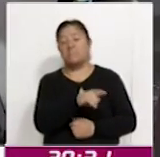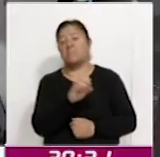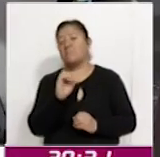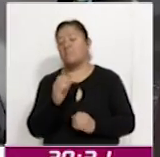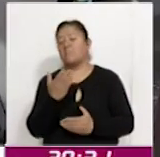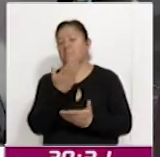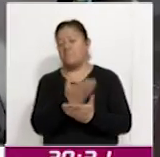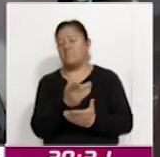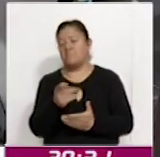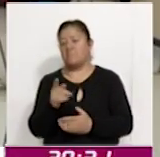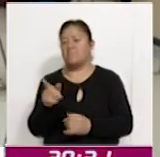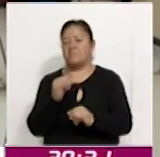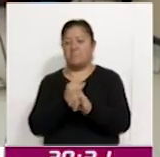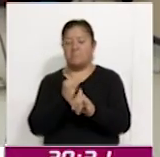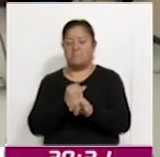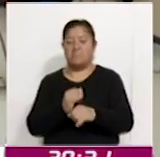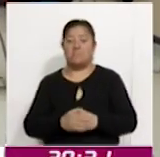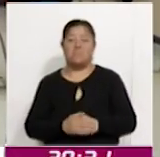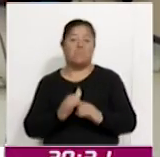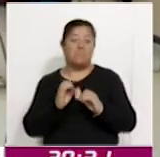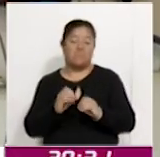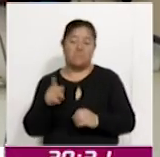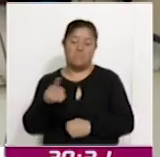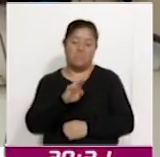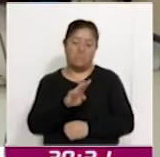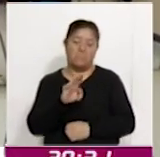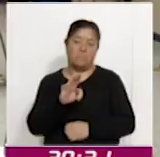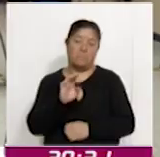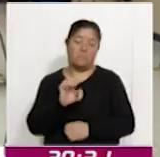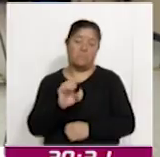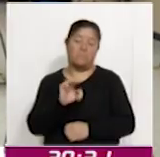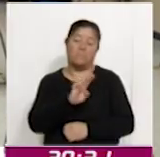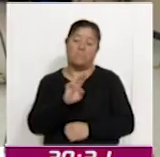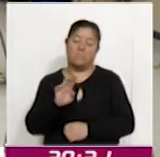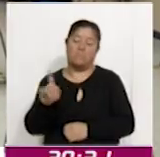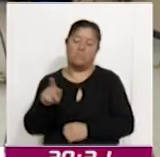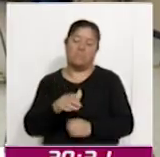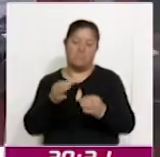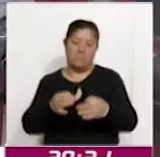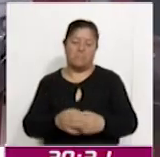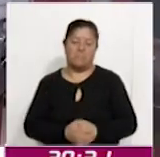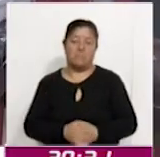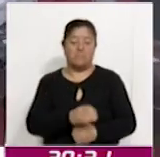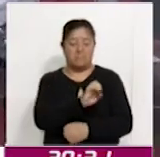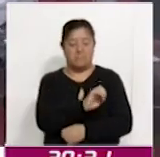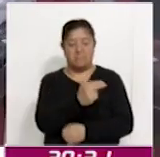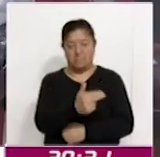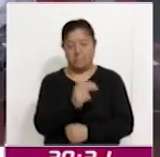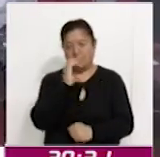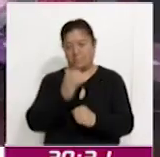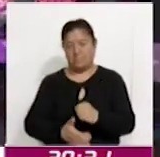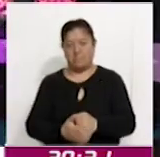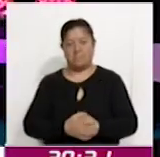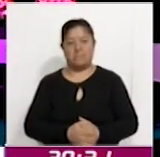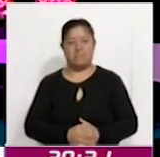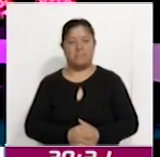solicitarlas a través de sus redes sociales o su sitio web oficial. Con información de Erika Hernández, Coracyt Noticias.